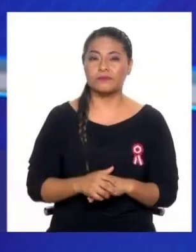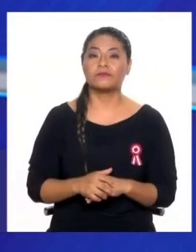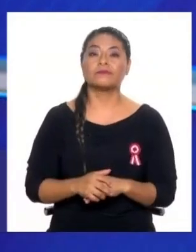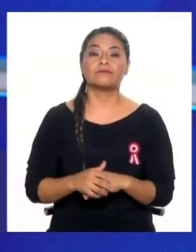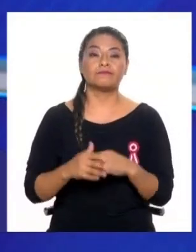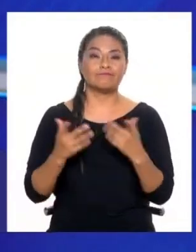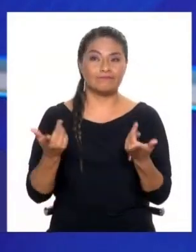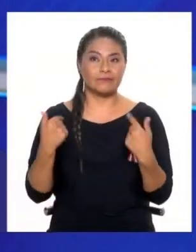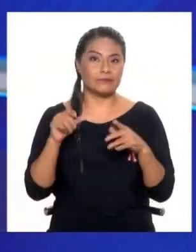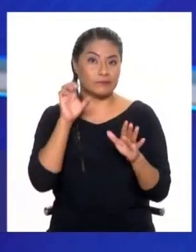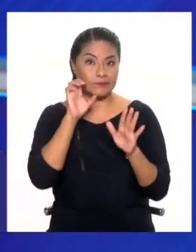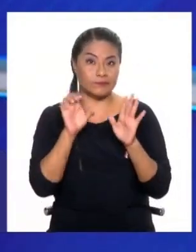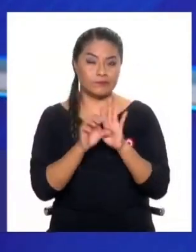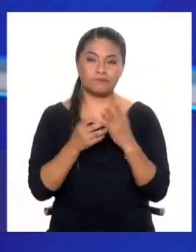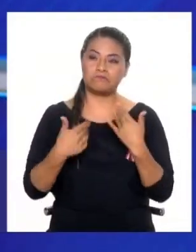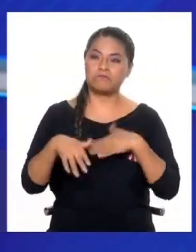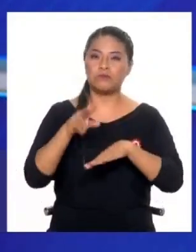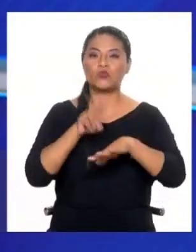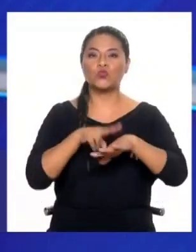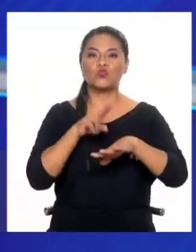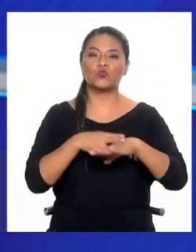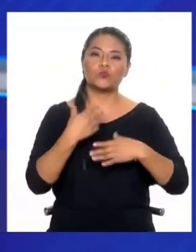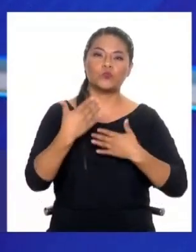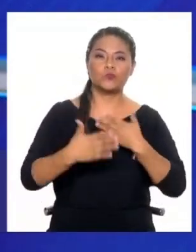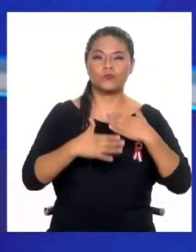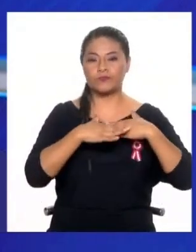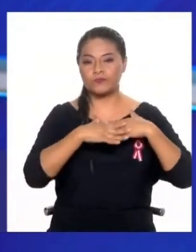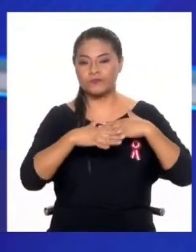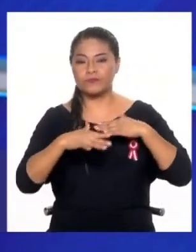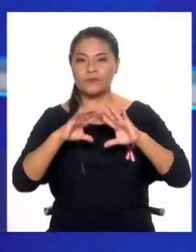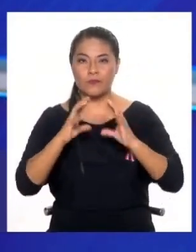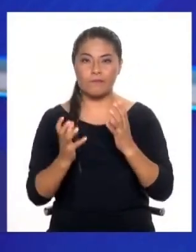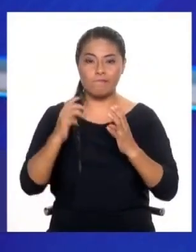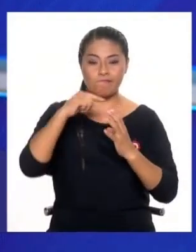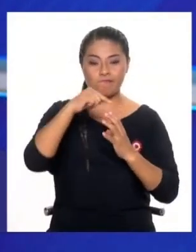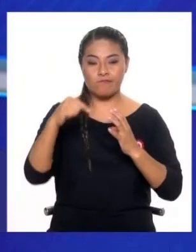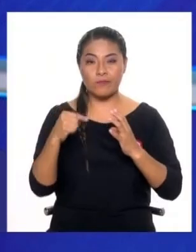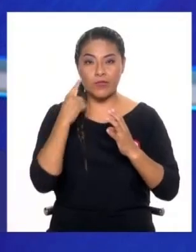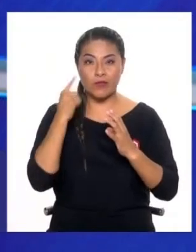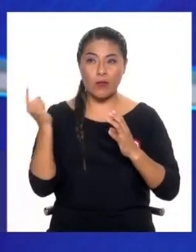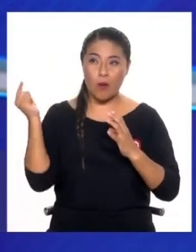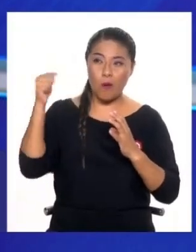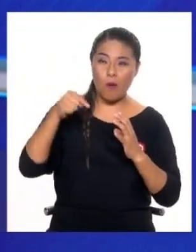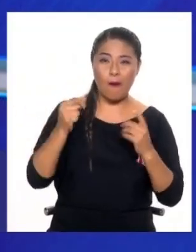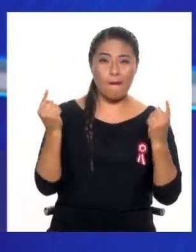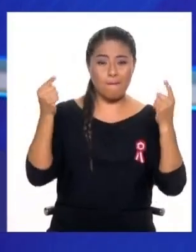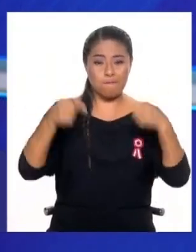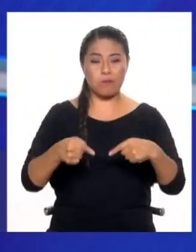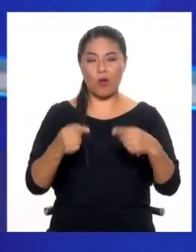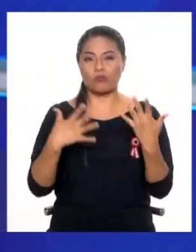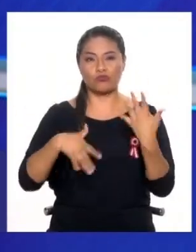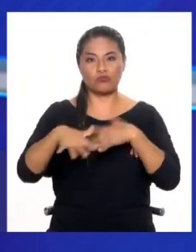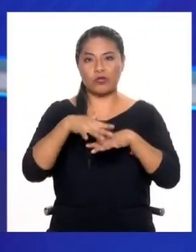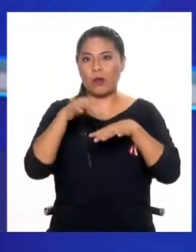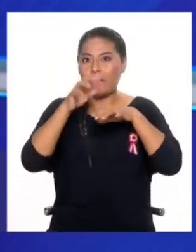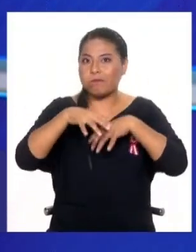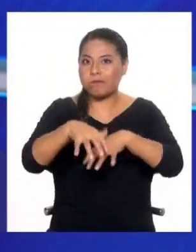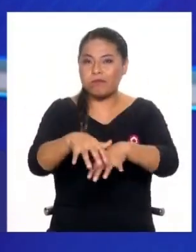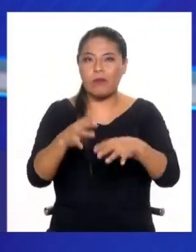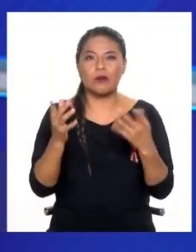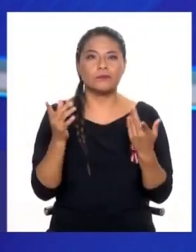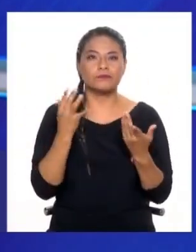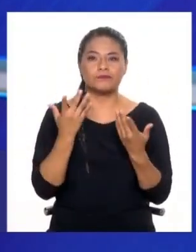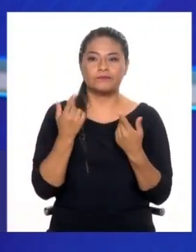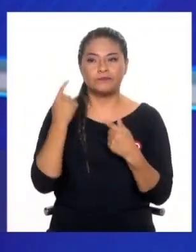está en una situación normal y de pronto va a venir una emergencia, algún desastre. En este caso